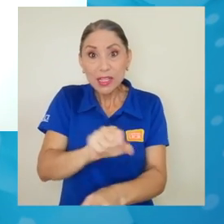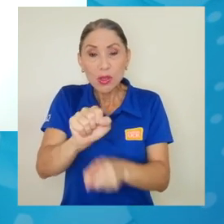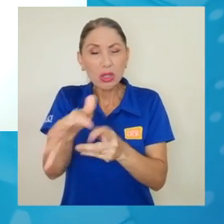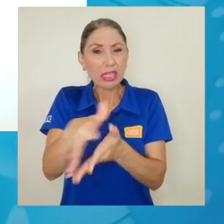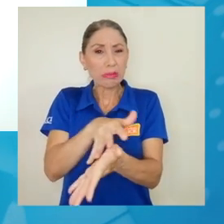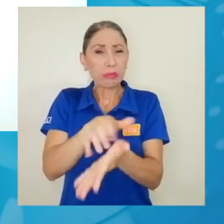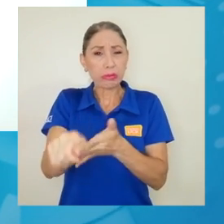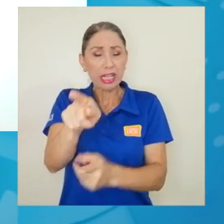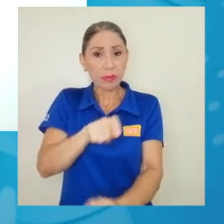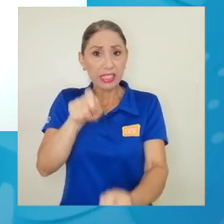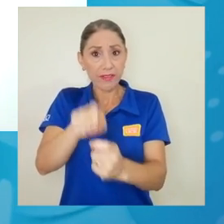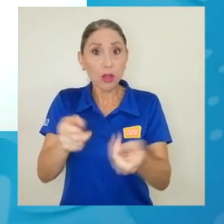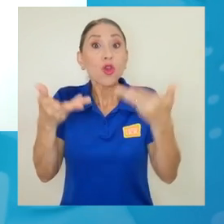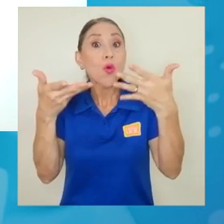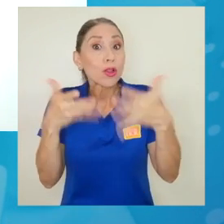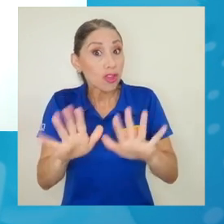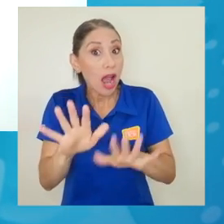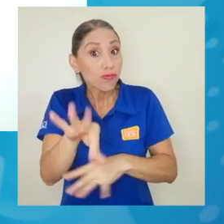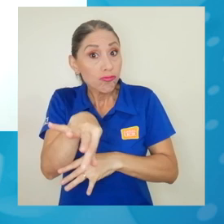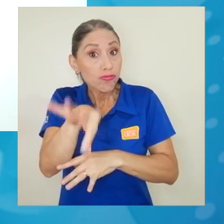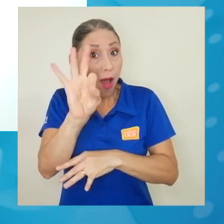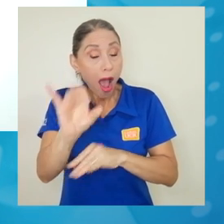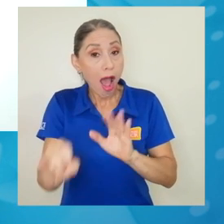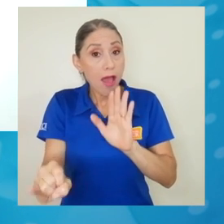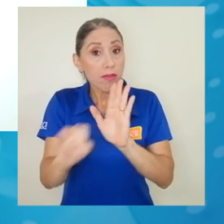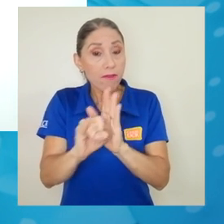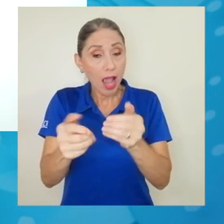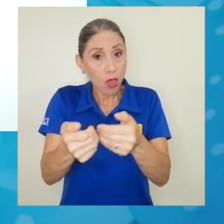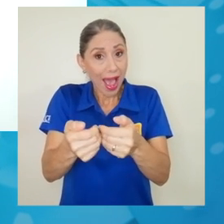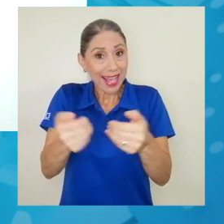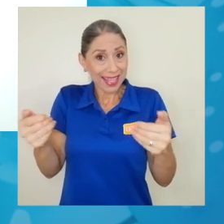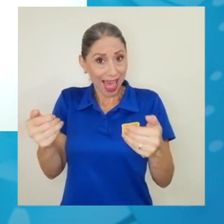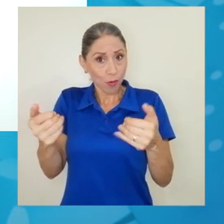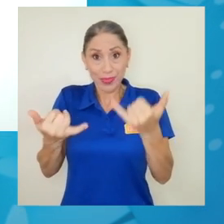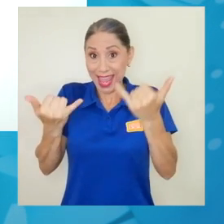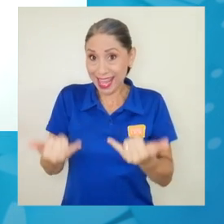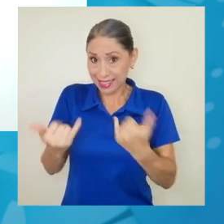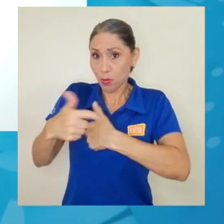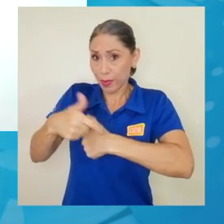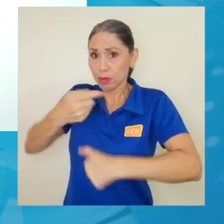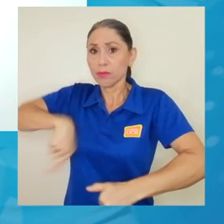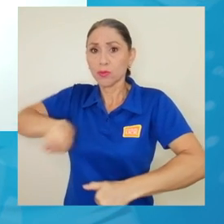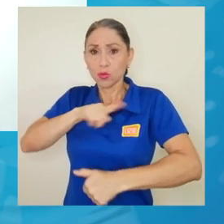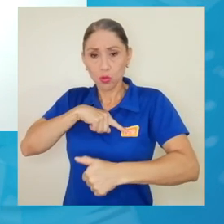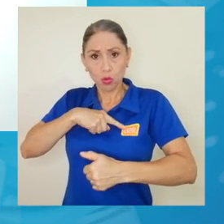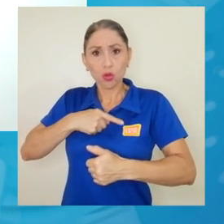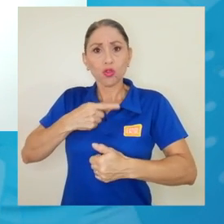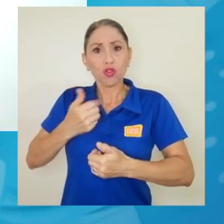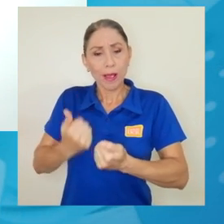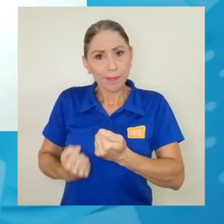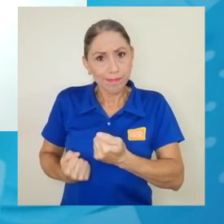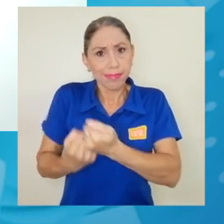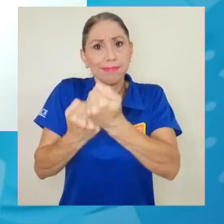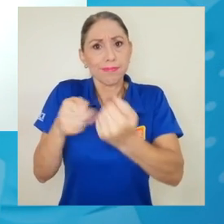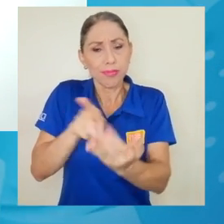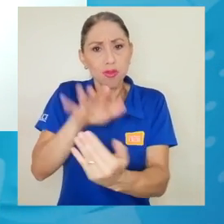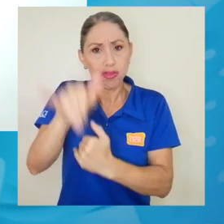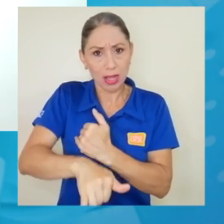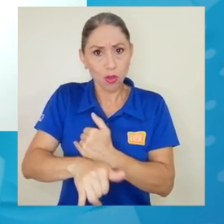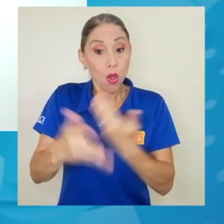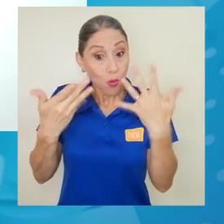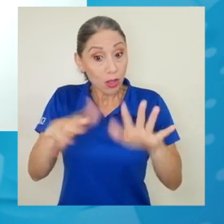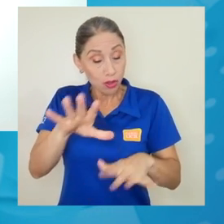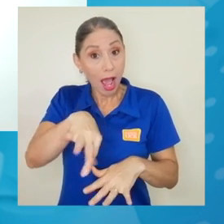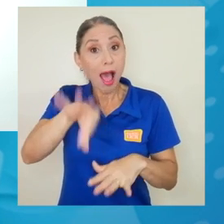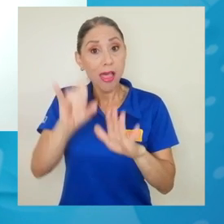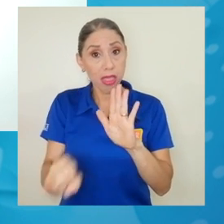aislado e identificado, que es en la parte en que en este momento estamos nosotros contribuyendo con el proyecto, pues más adelante